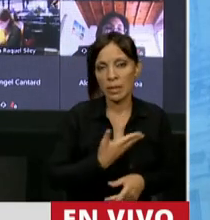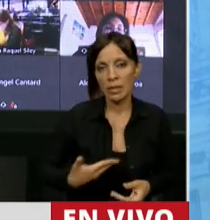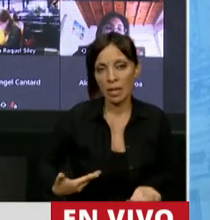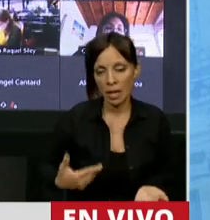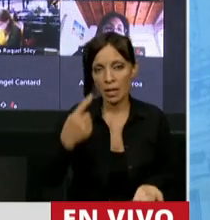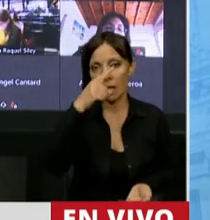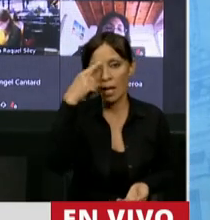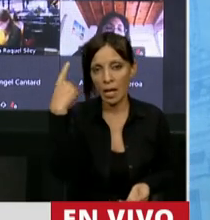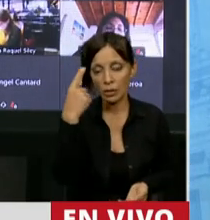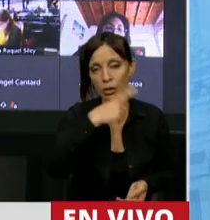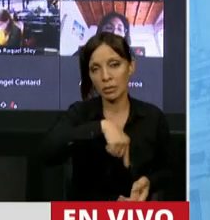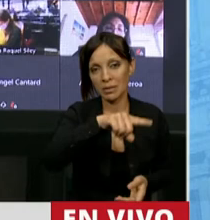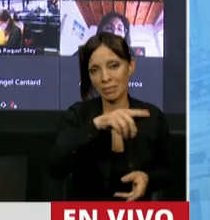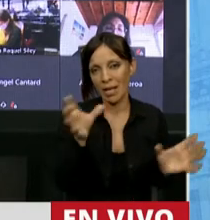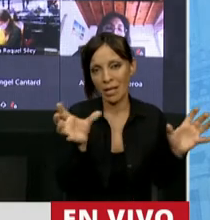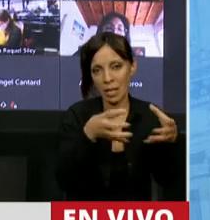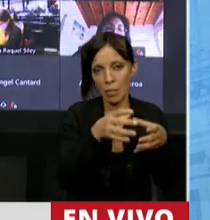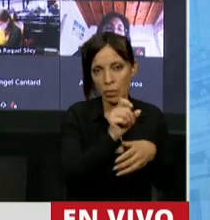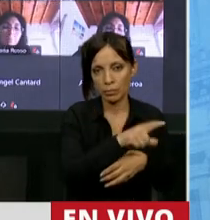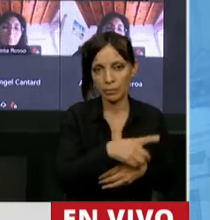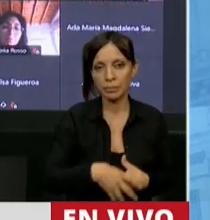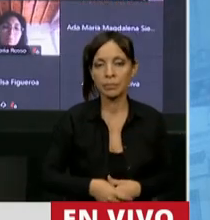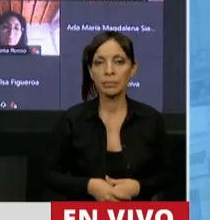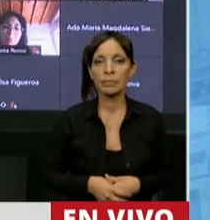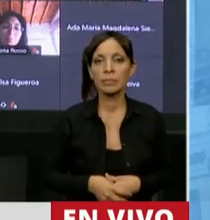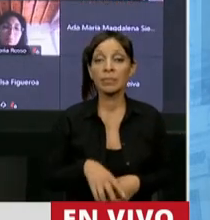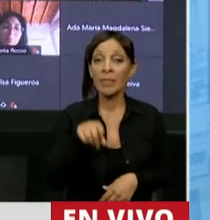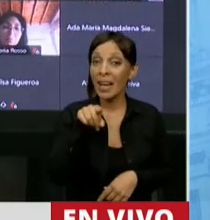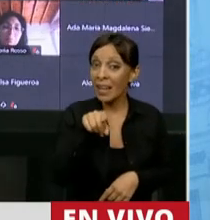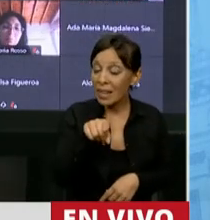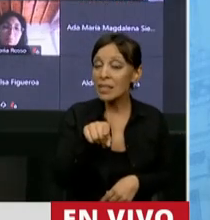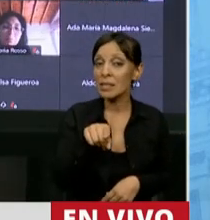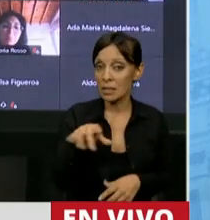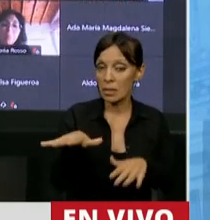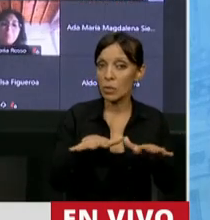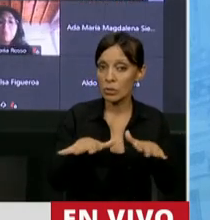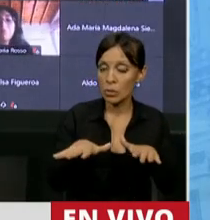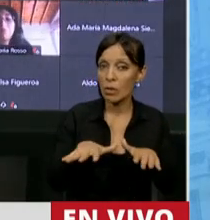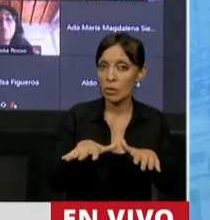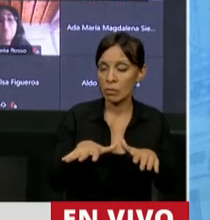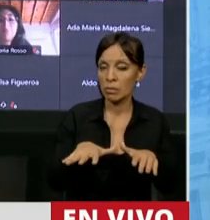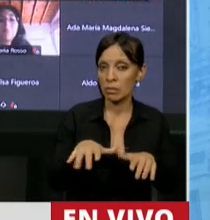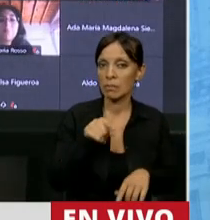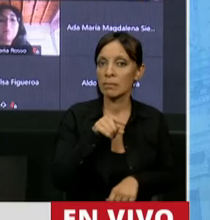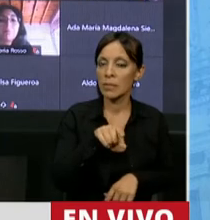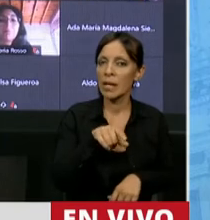y sus colaboradores. Ese simple hecho debería